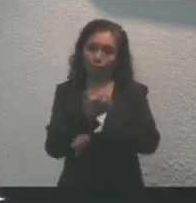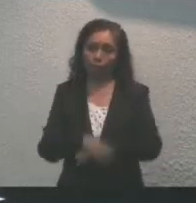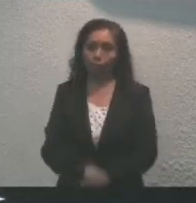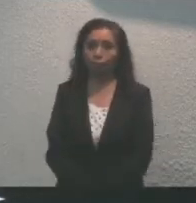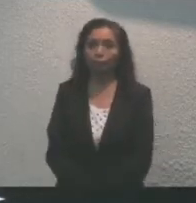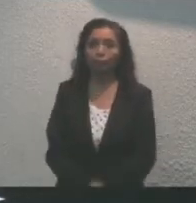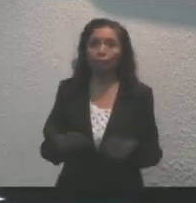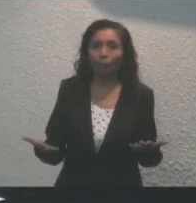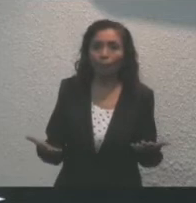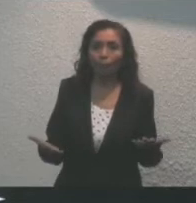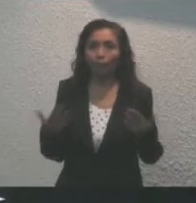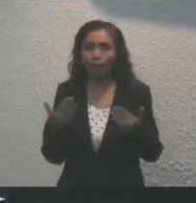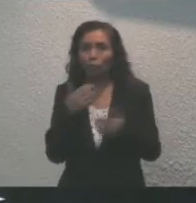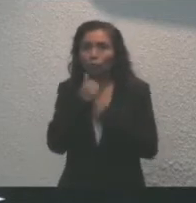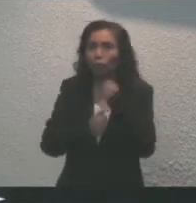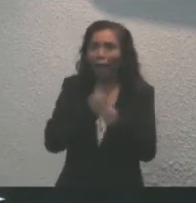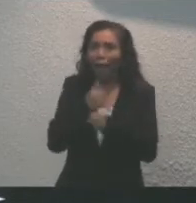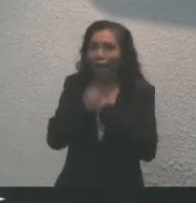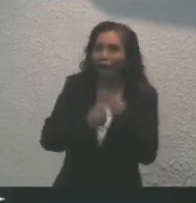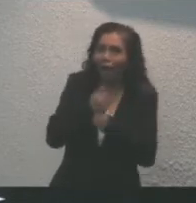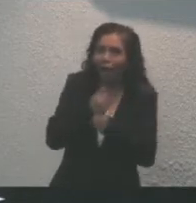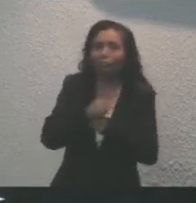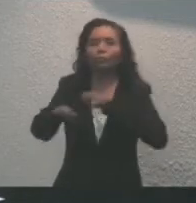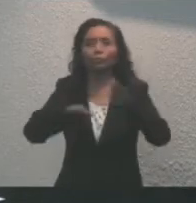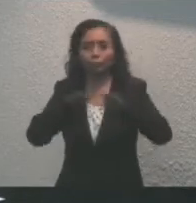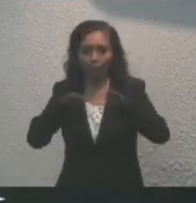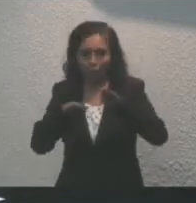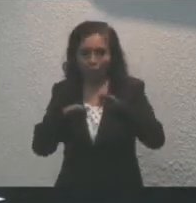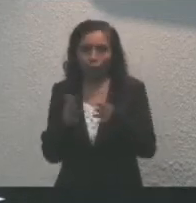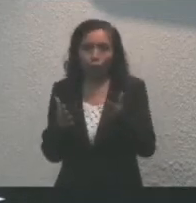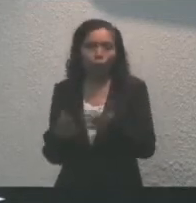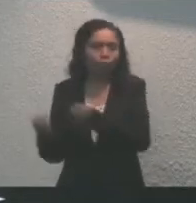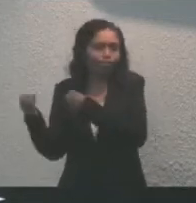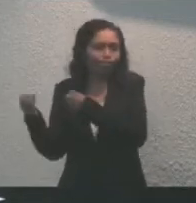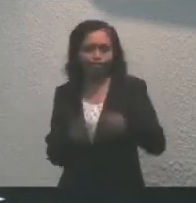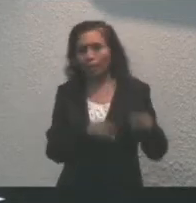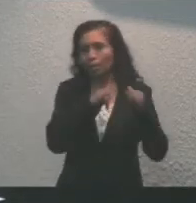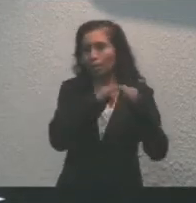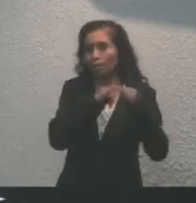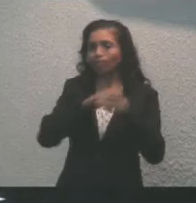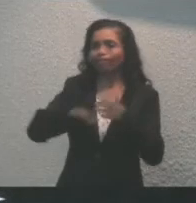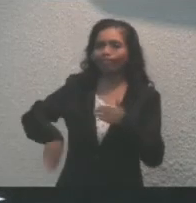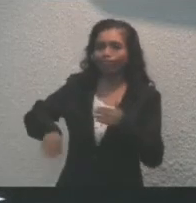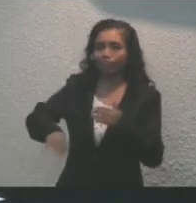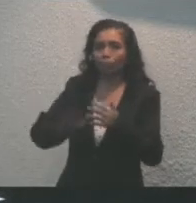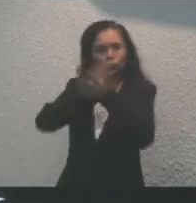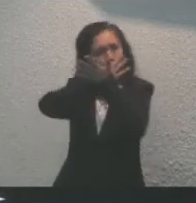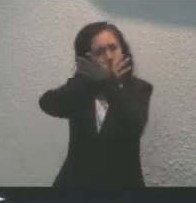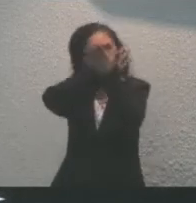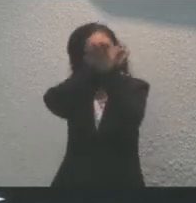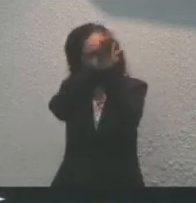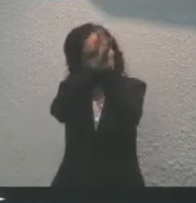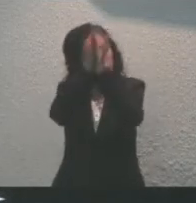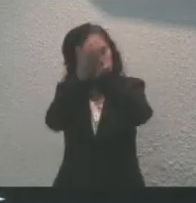Estamos superando años de rezago y de abandono institucional. Estamos evolucionando un nuevo